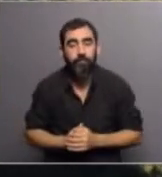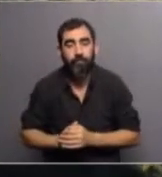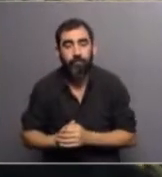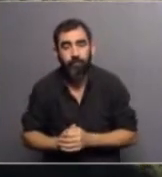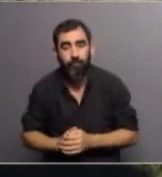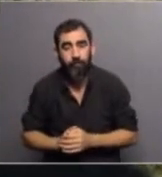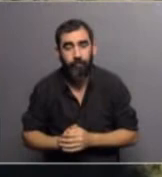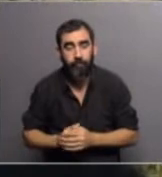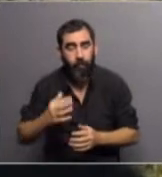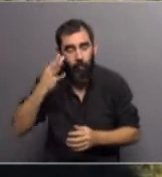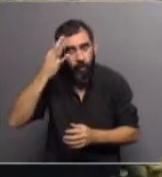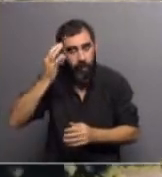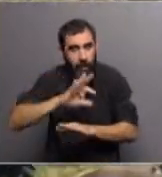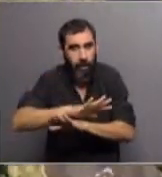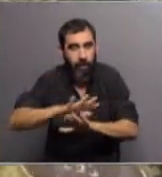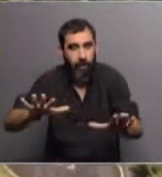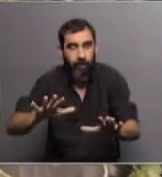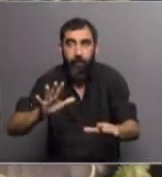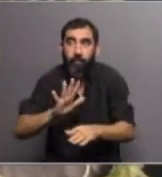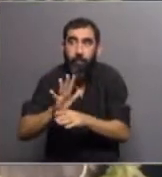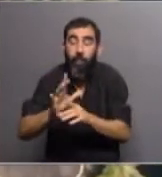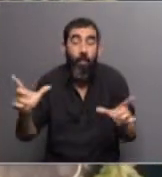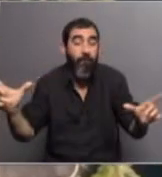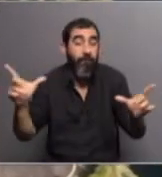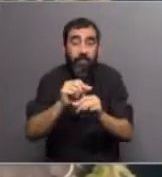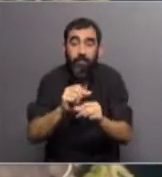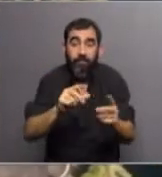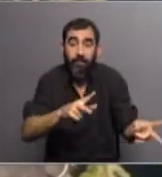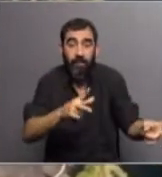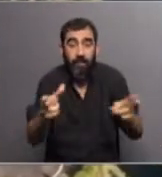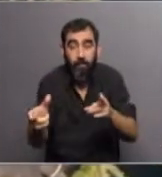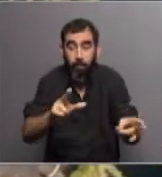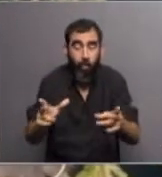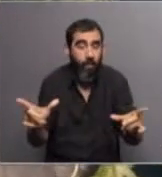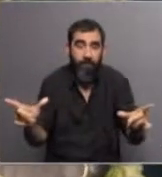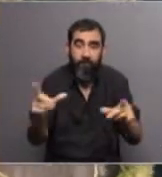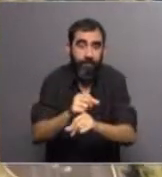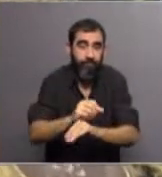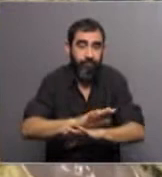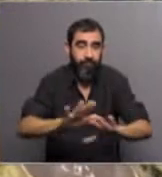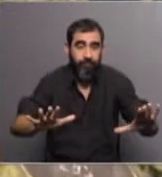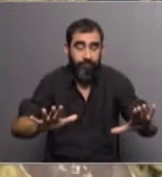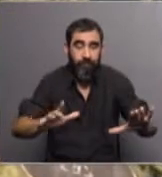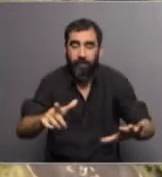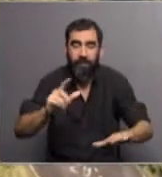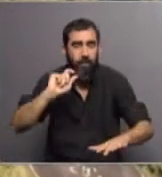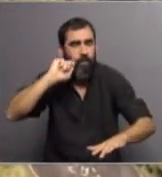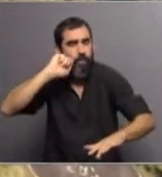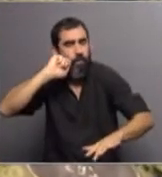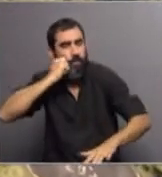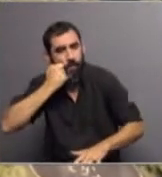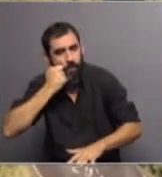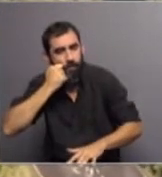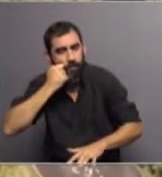Parecía increíble, Se terminó una época. Era como algo preciado y